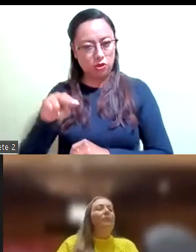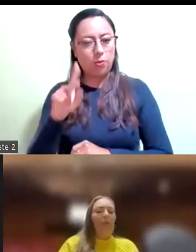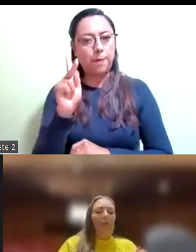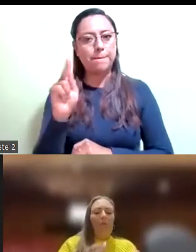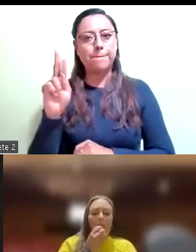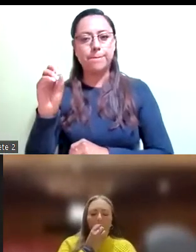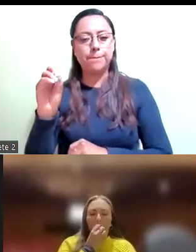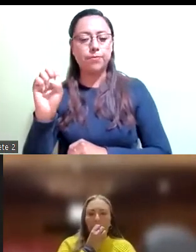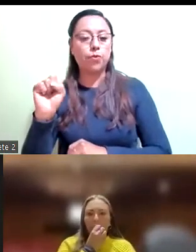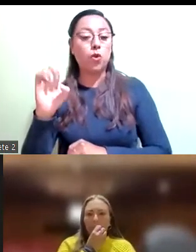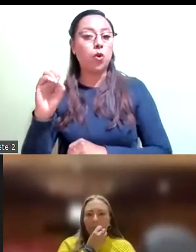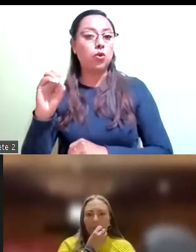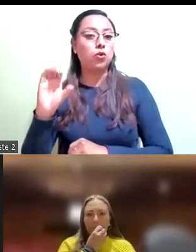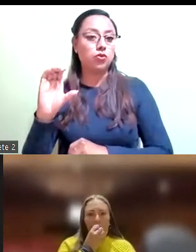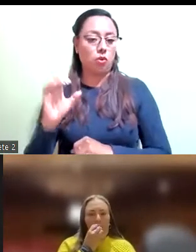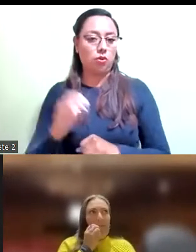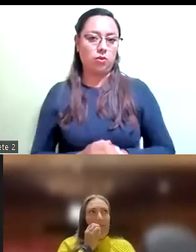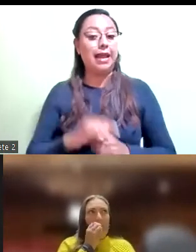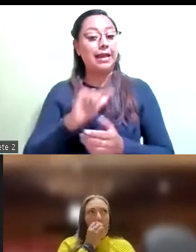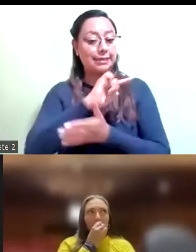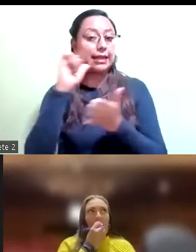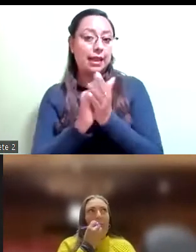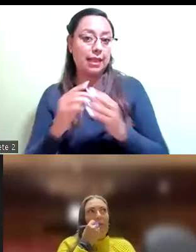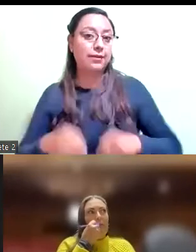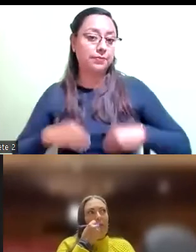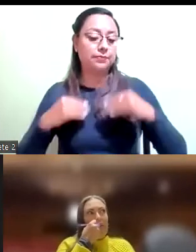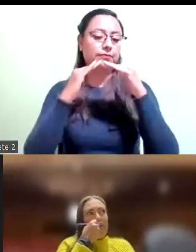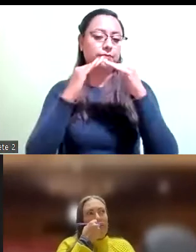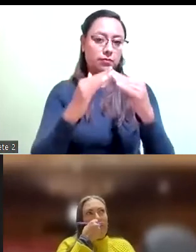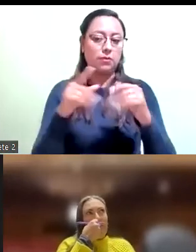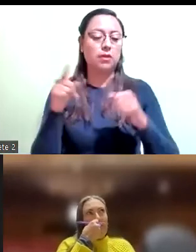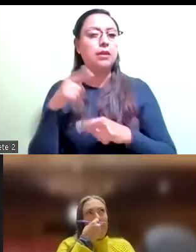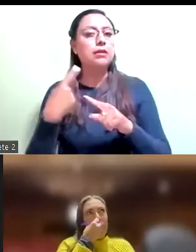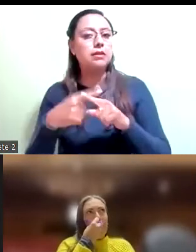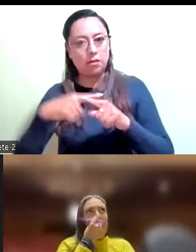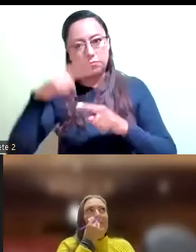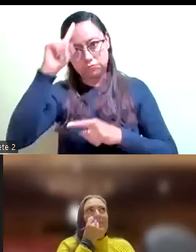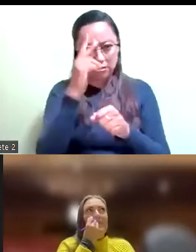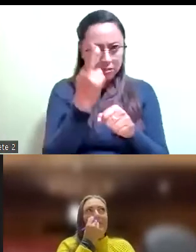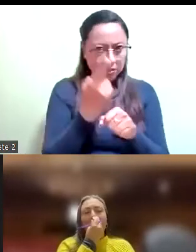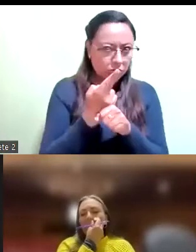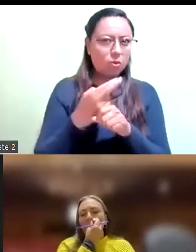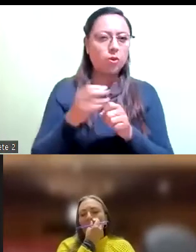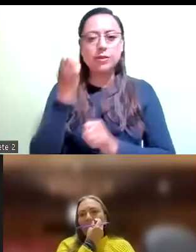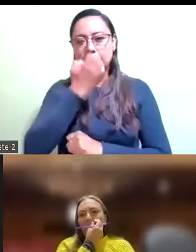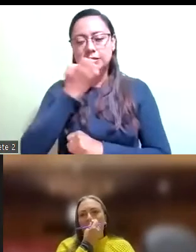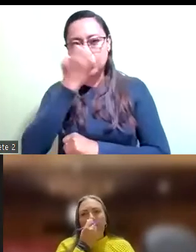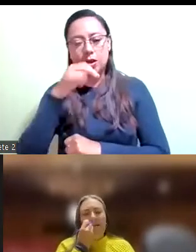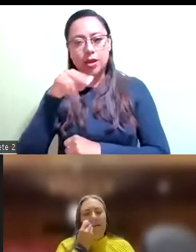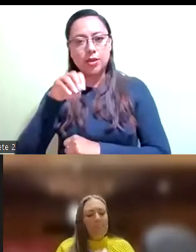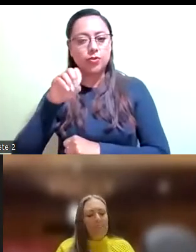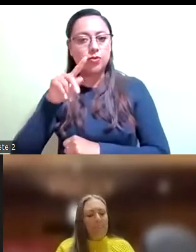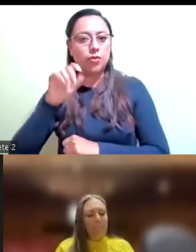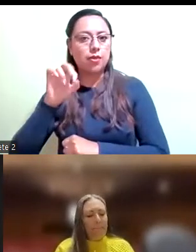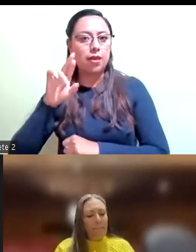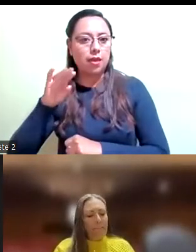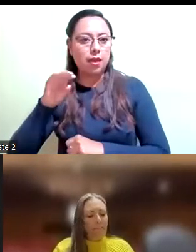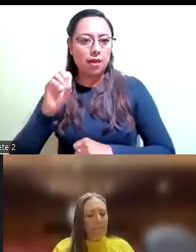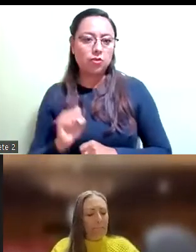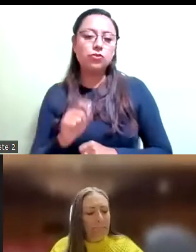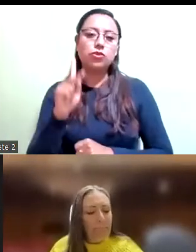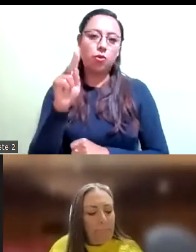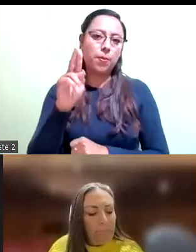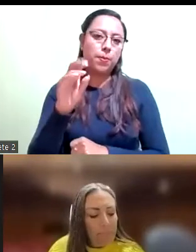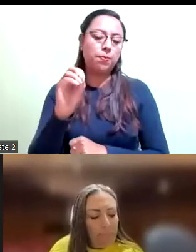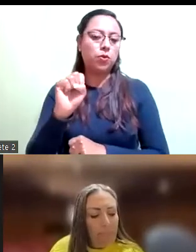asesores, sino también el Colegio de Notarios de la Ciudad de México, la misma Procuraduría Social, y en cuanto se